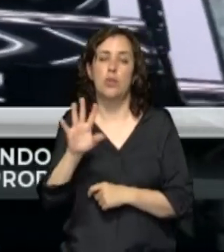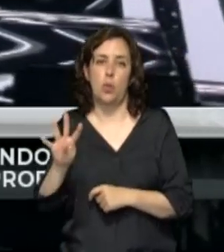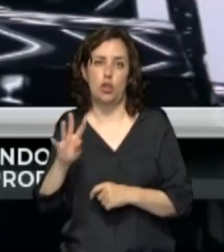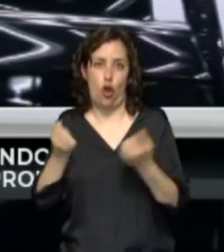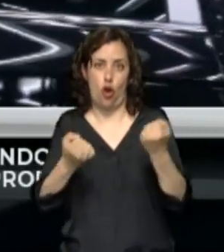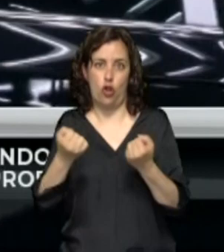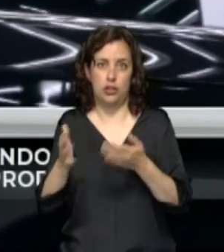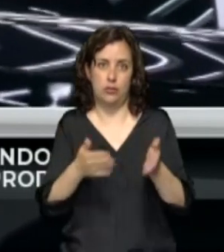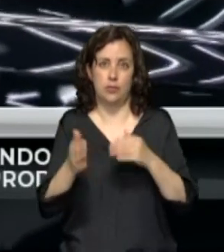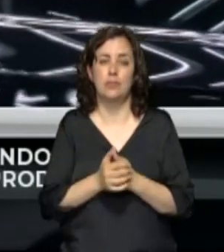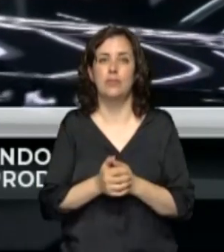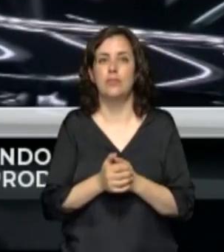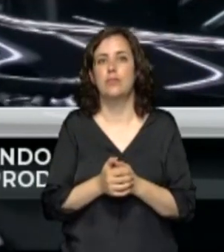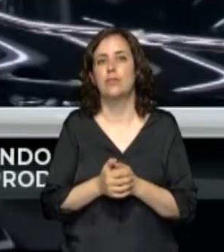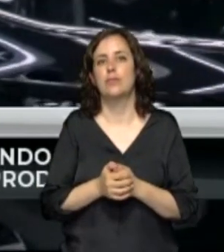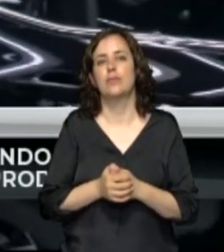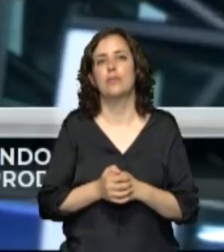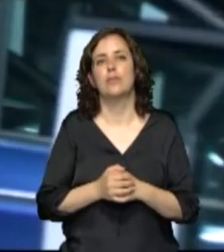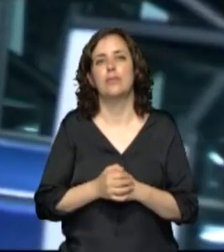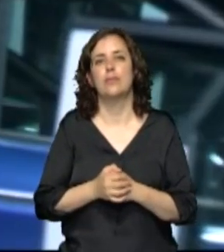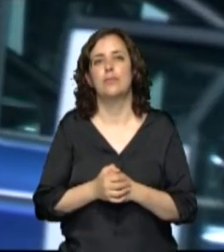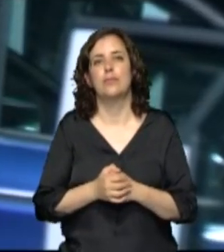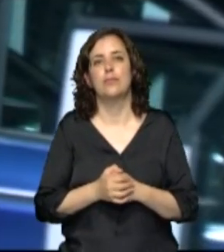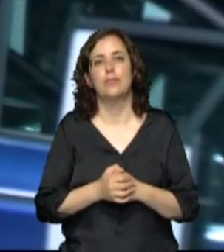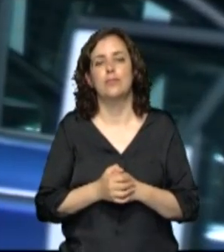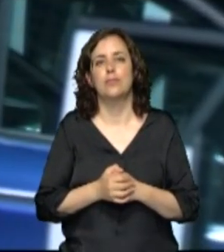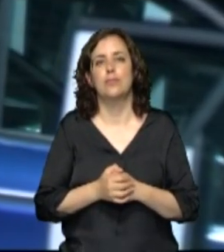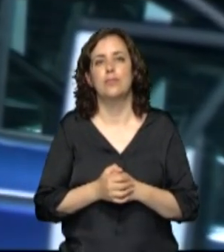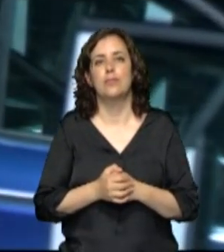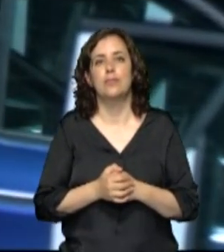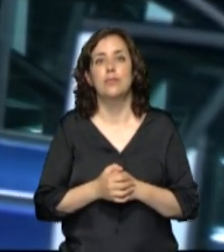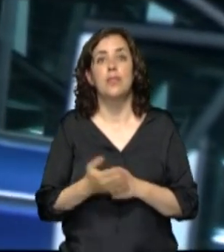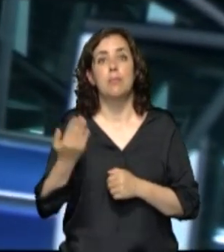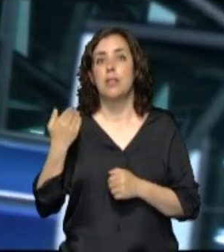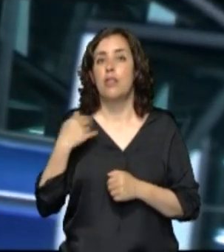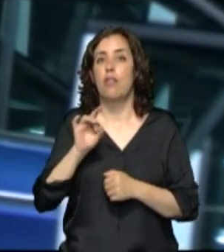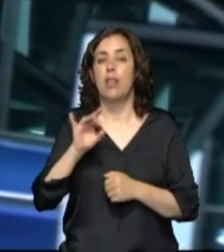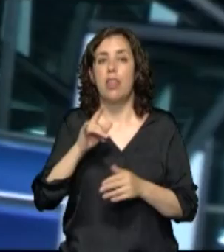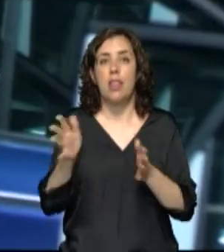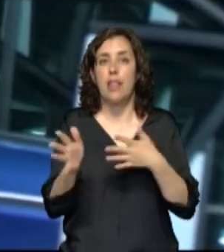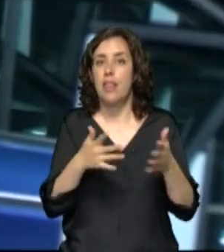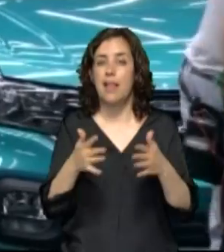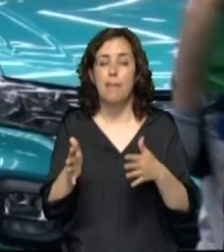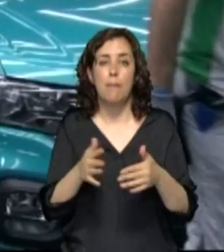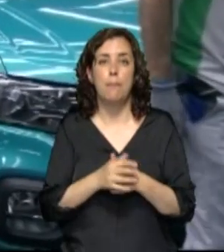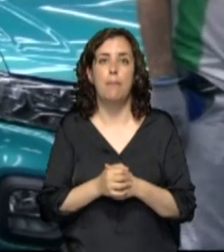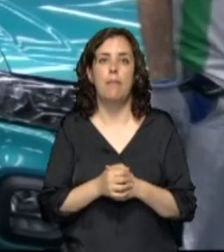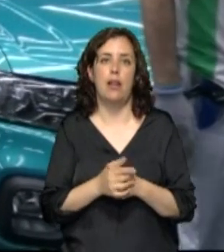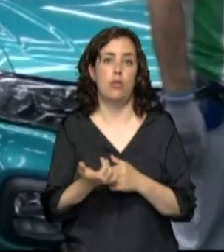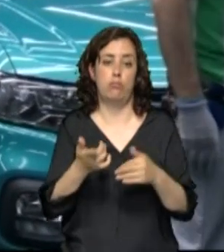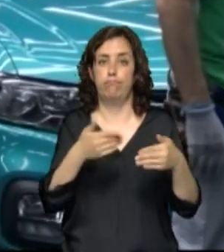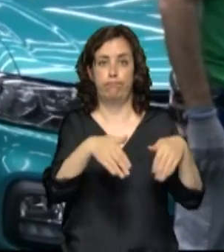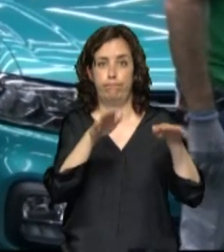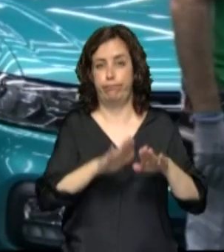% será el Ticros y el 45% restante el Polo. Tras suspender la fabricación el pasado 15 de marzo, Volkswagen Navarra retomó la actividad